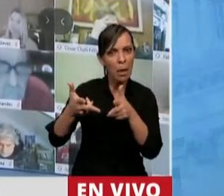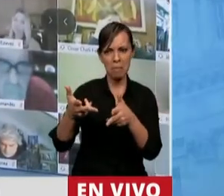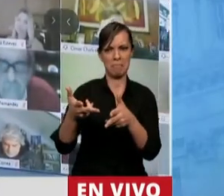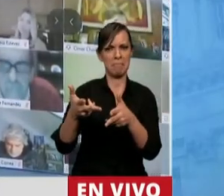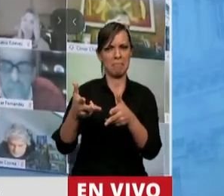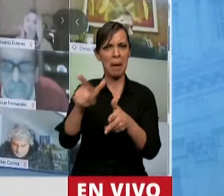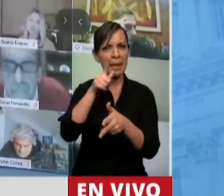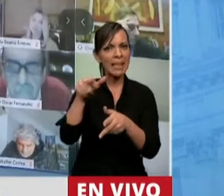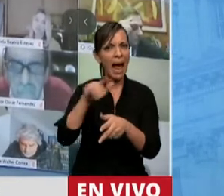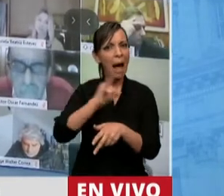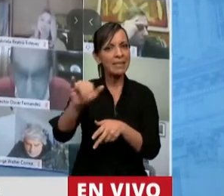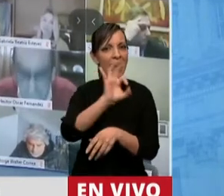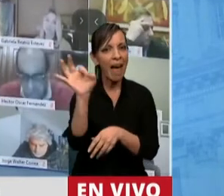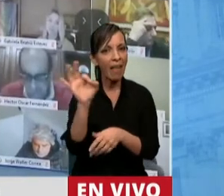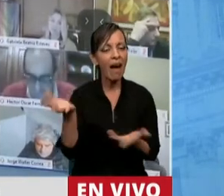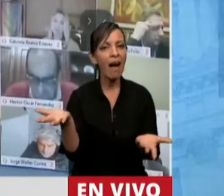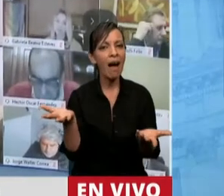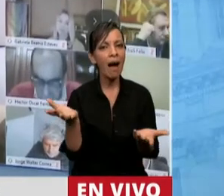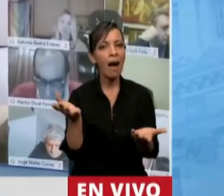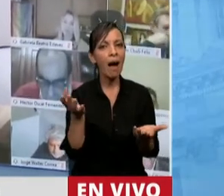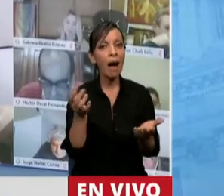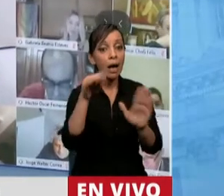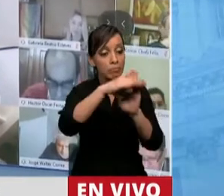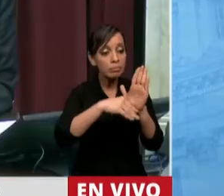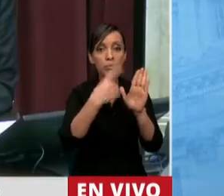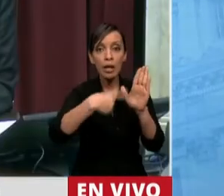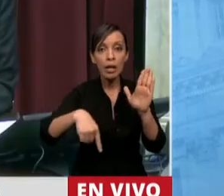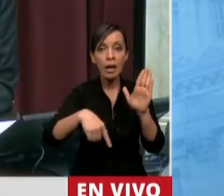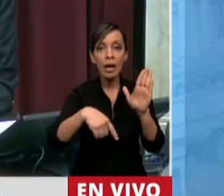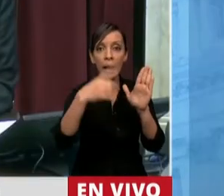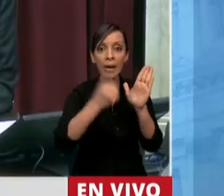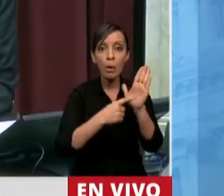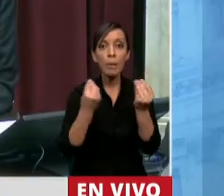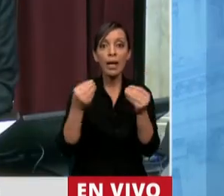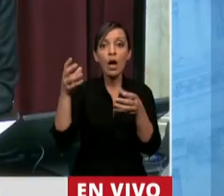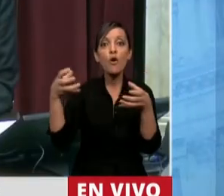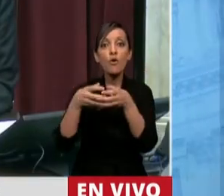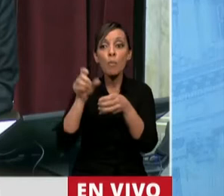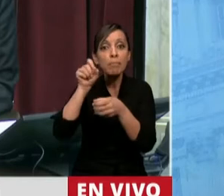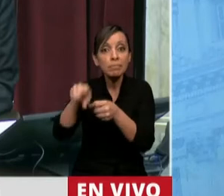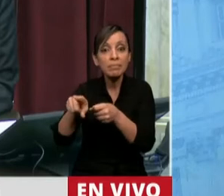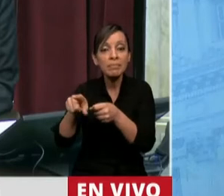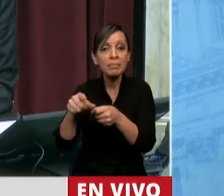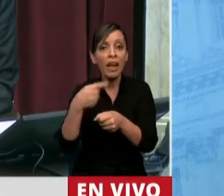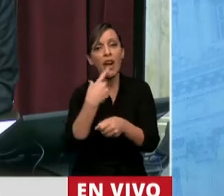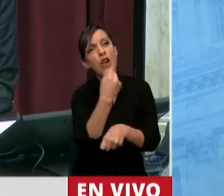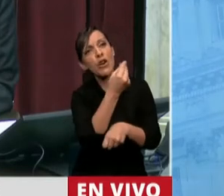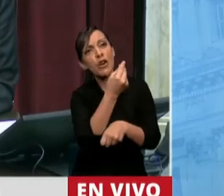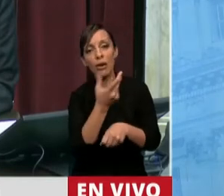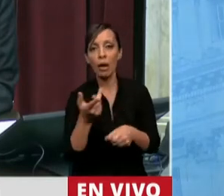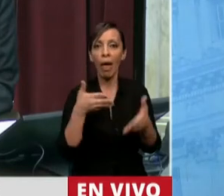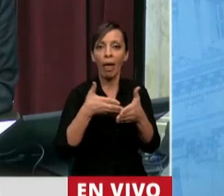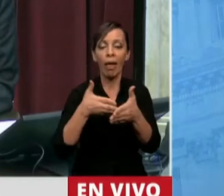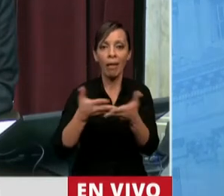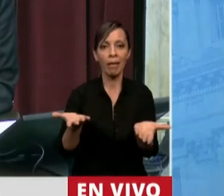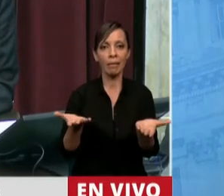no le avisaron que si no están las cosas regularizadas fue porque su grupo impidió que se regularicen. Y le voy a decir por